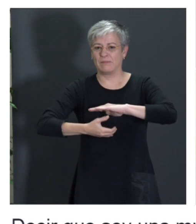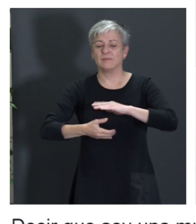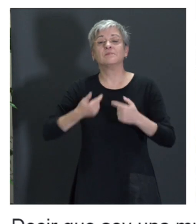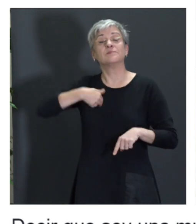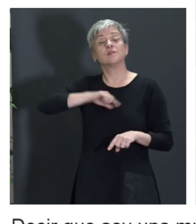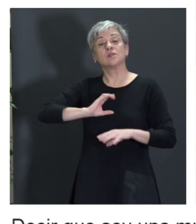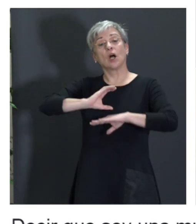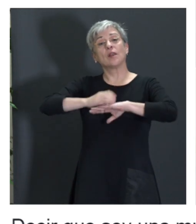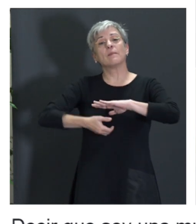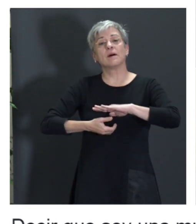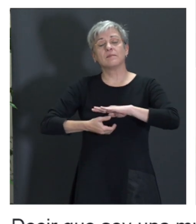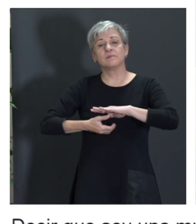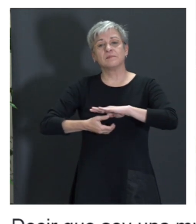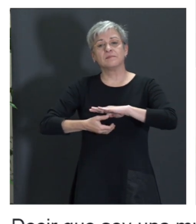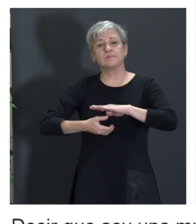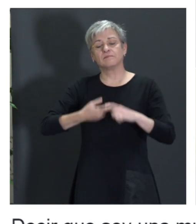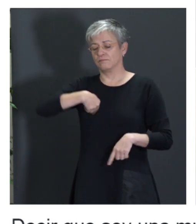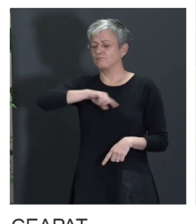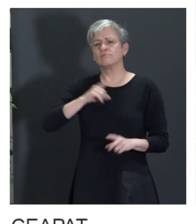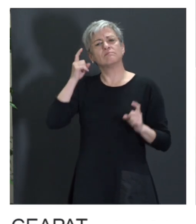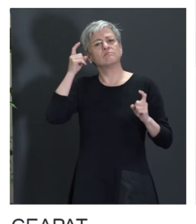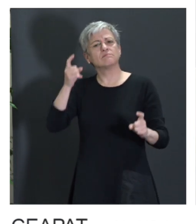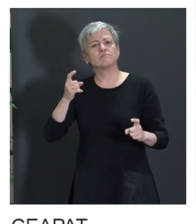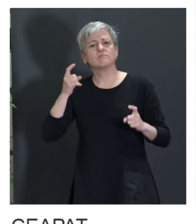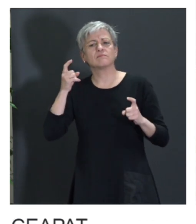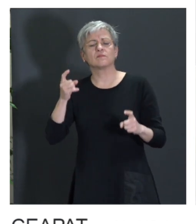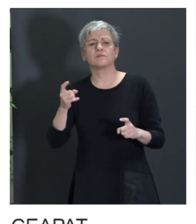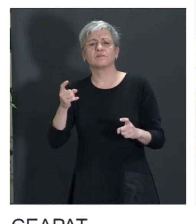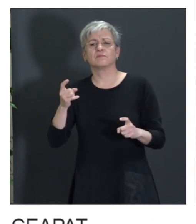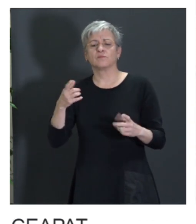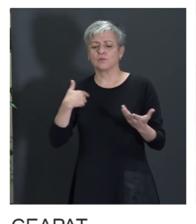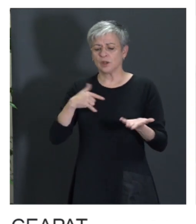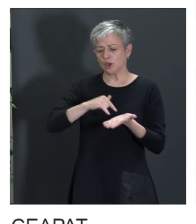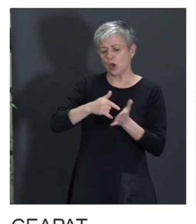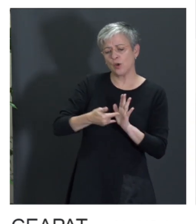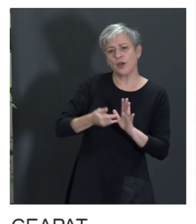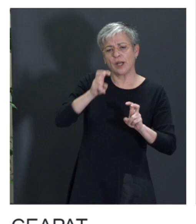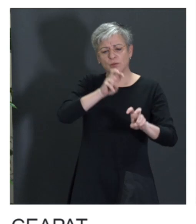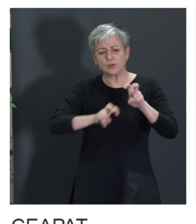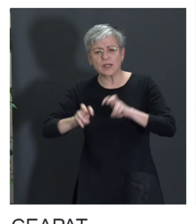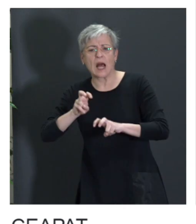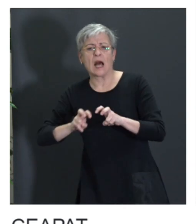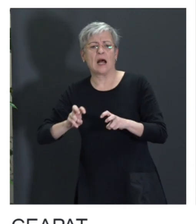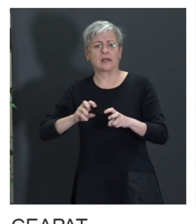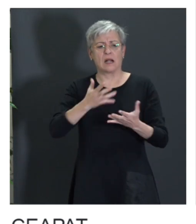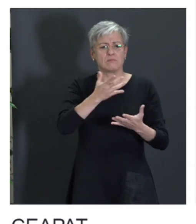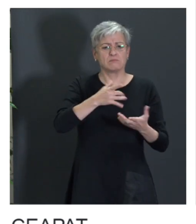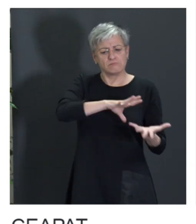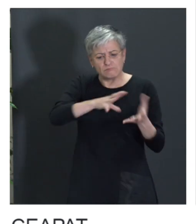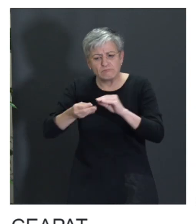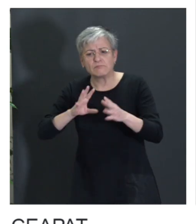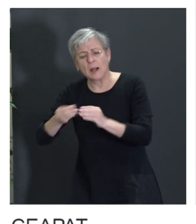CEAPAD siempre hemos intentado buscar posibles soluciones y aplicaciones que puedan mejorar